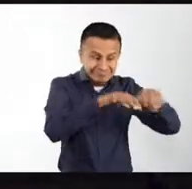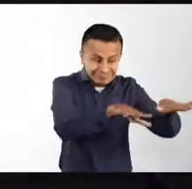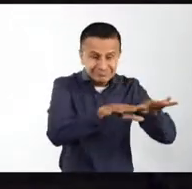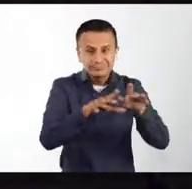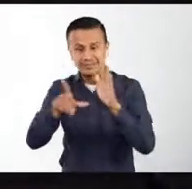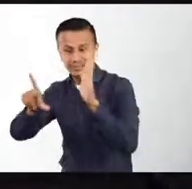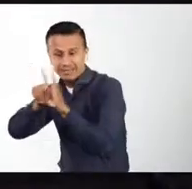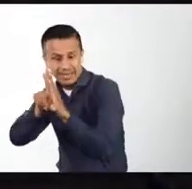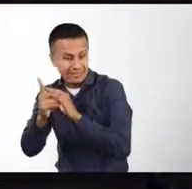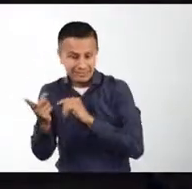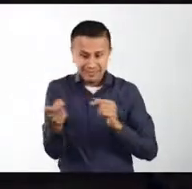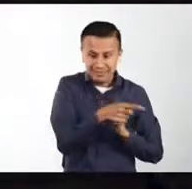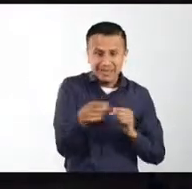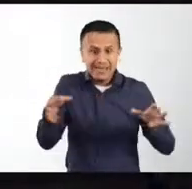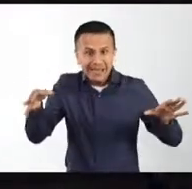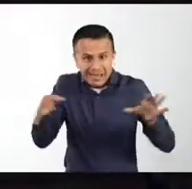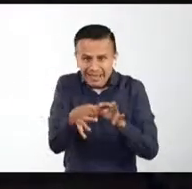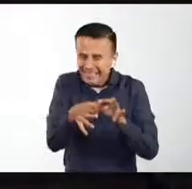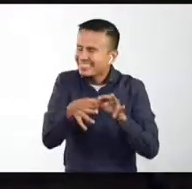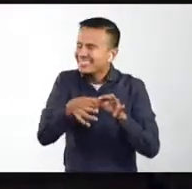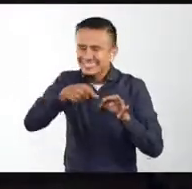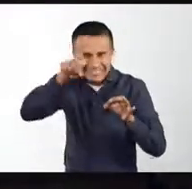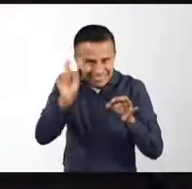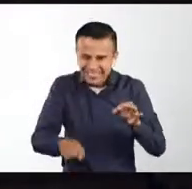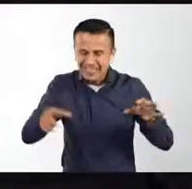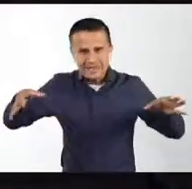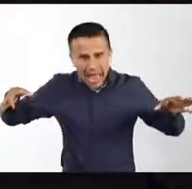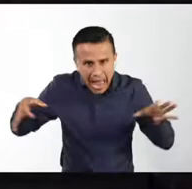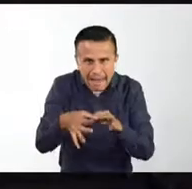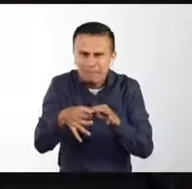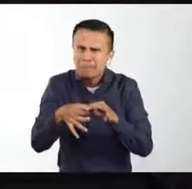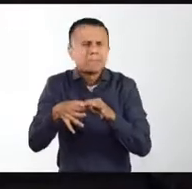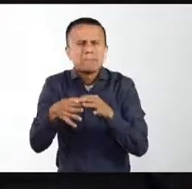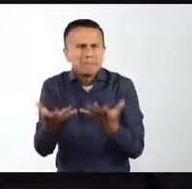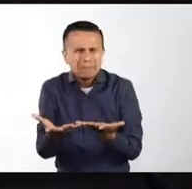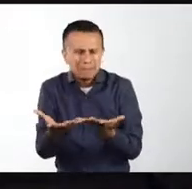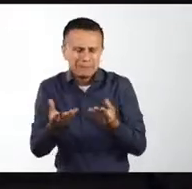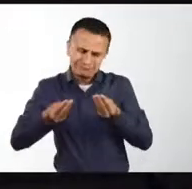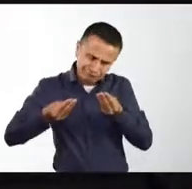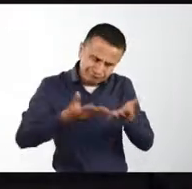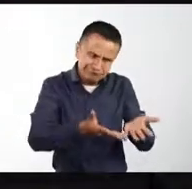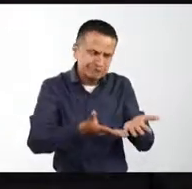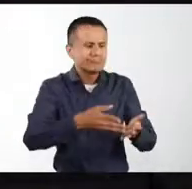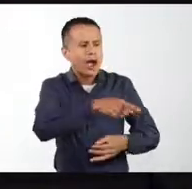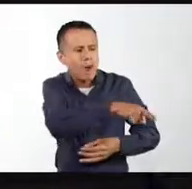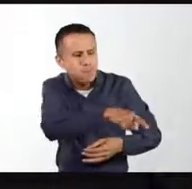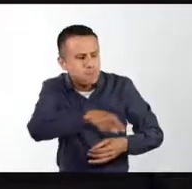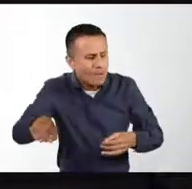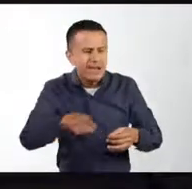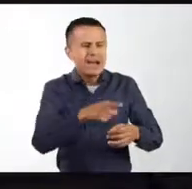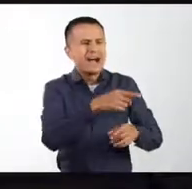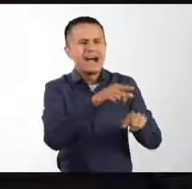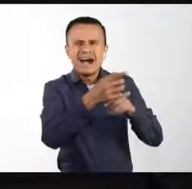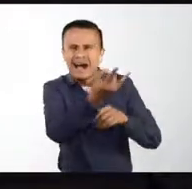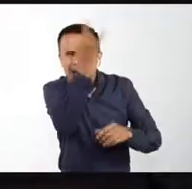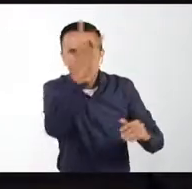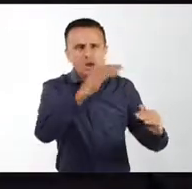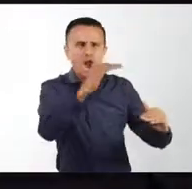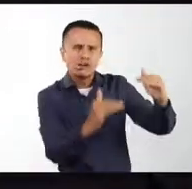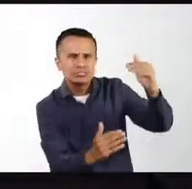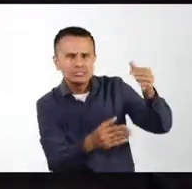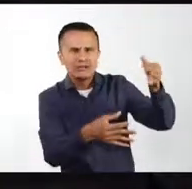públicas y esta legislación tienen que estar políticamente direccionadas para nivelar las asimetrías